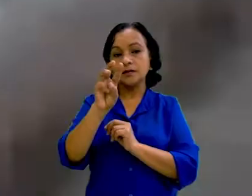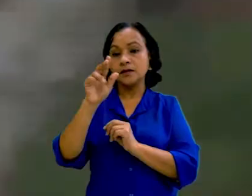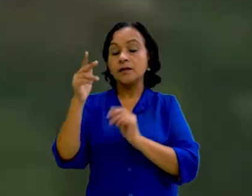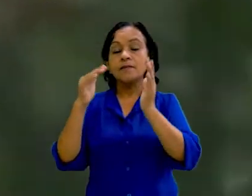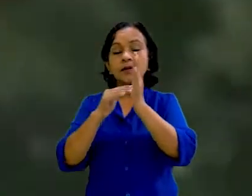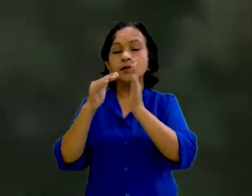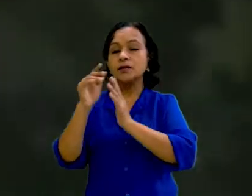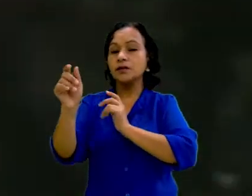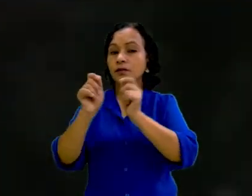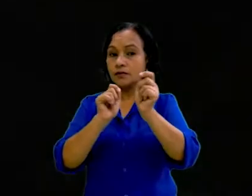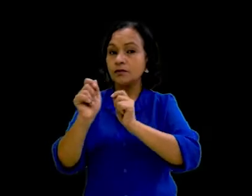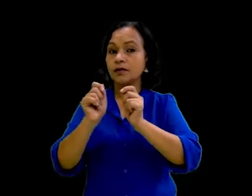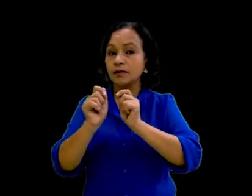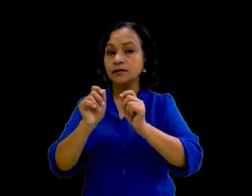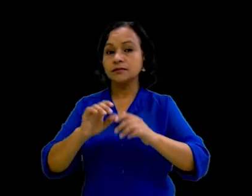millones de dólares.